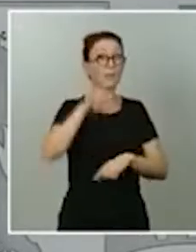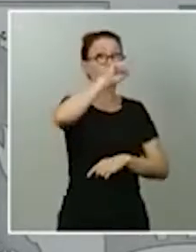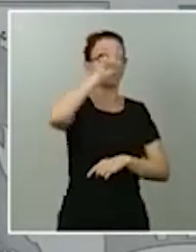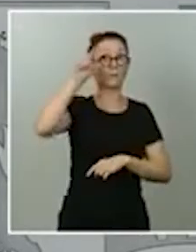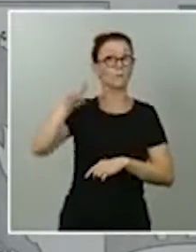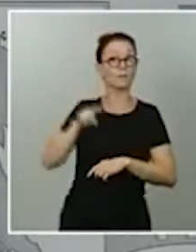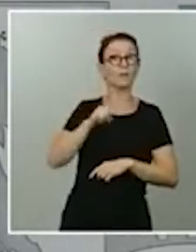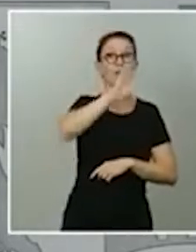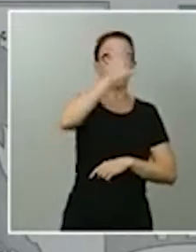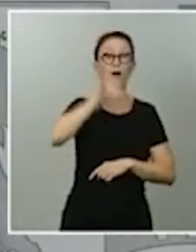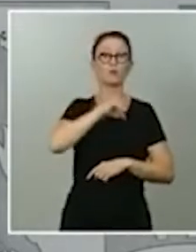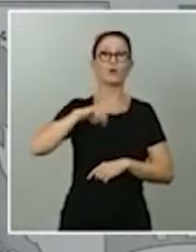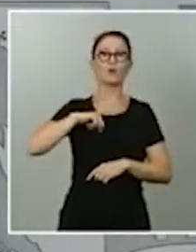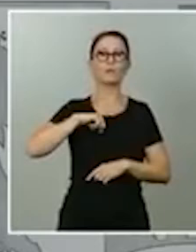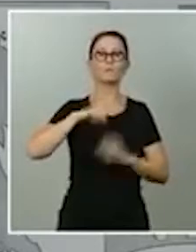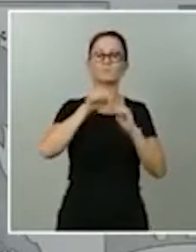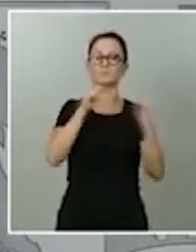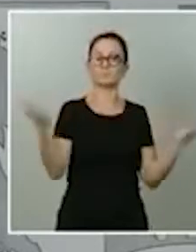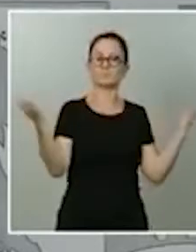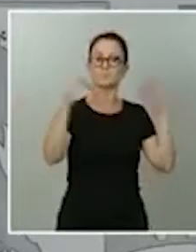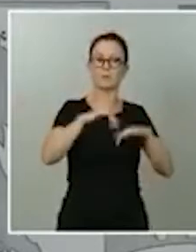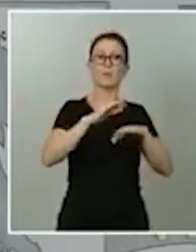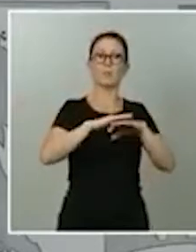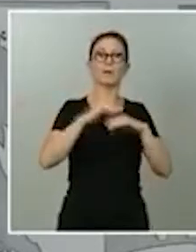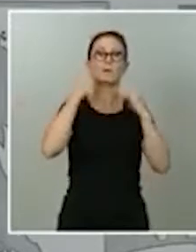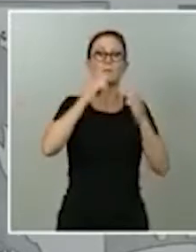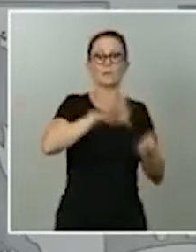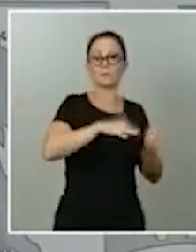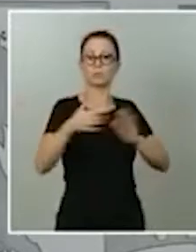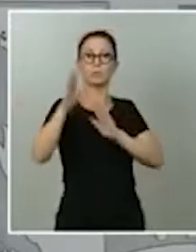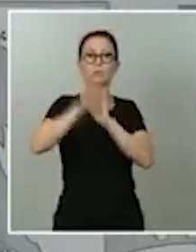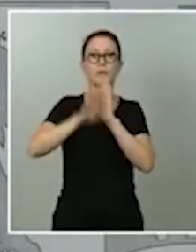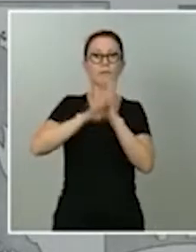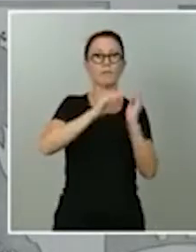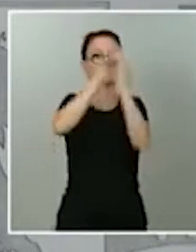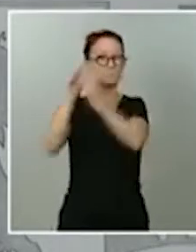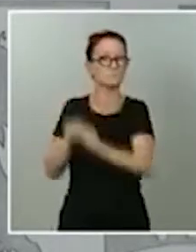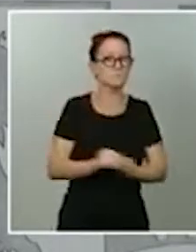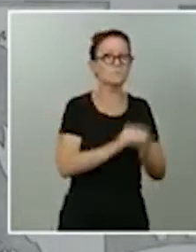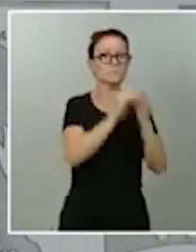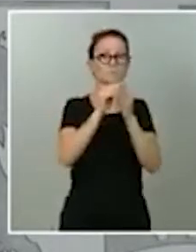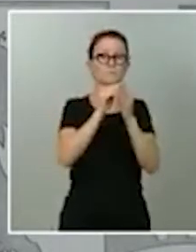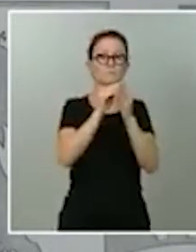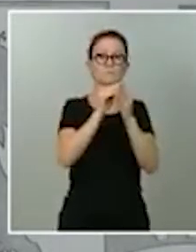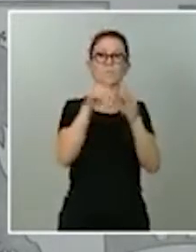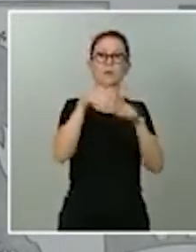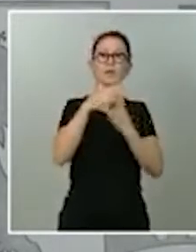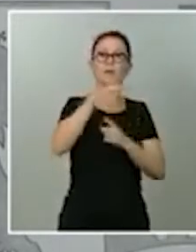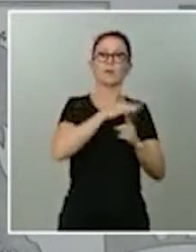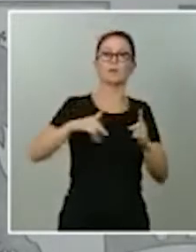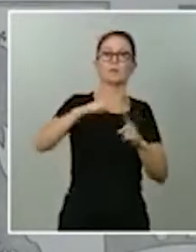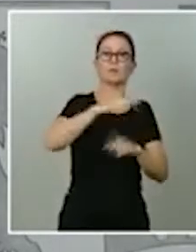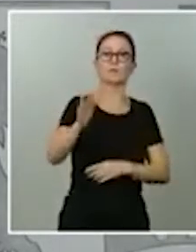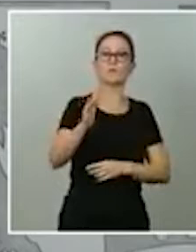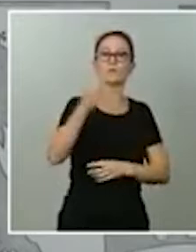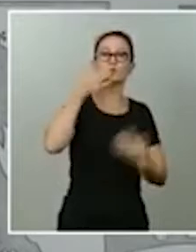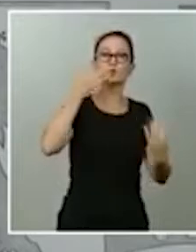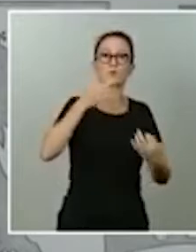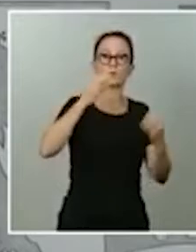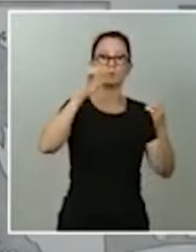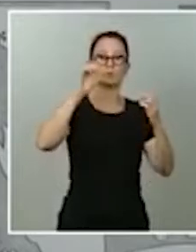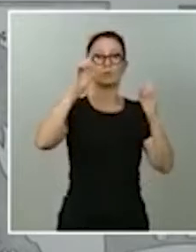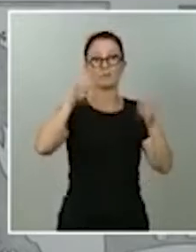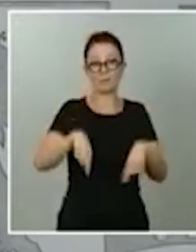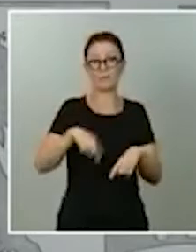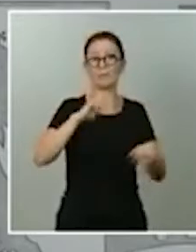medidas homogéneas que garanticen la eficacia de entornos seguros y también respuestas homogéneas. Yo lo que les puedo